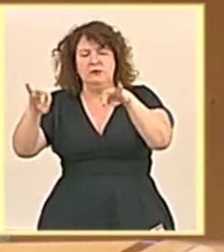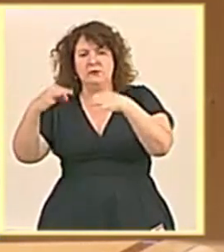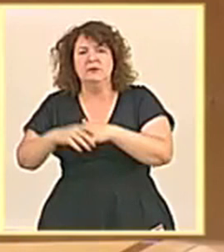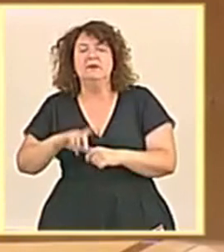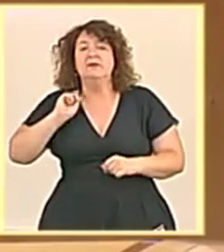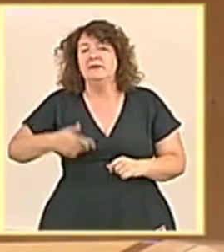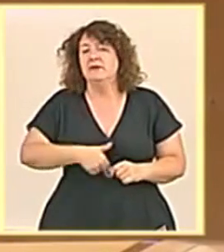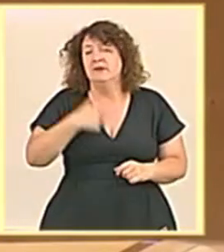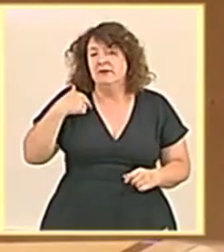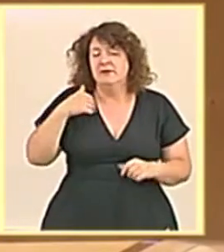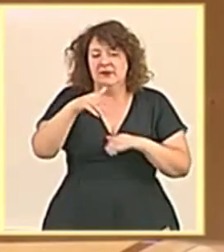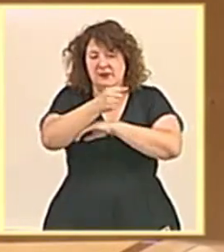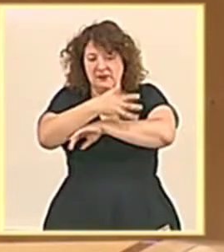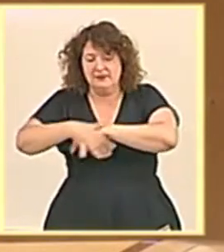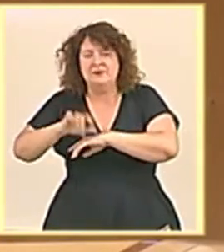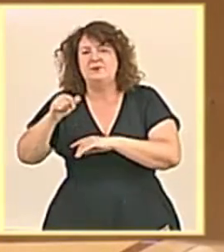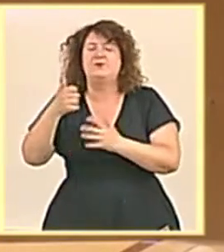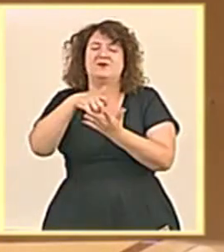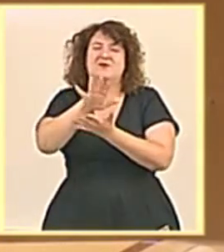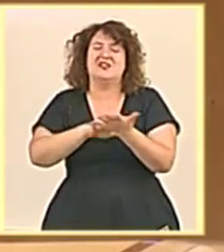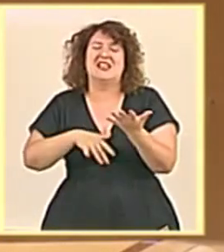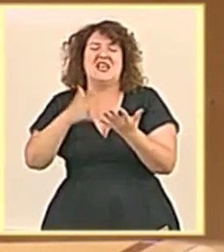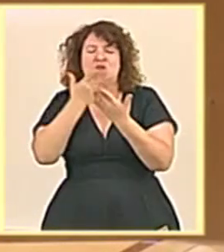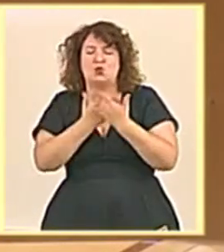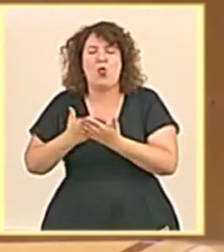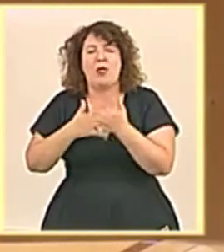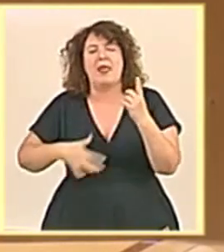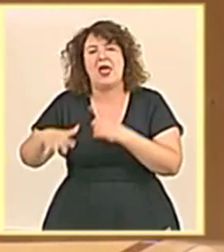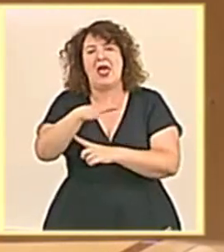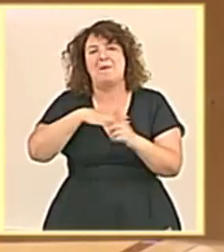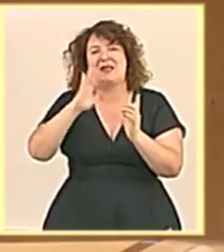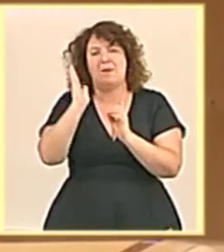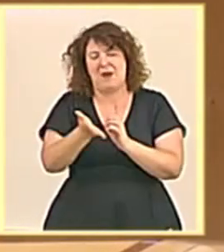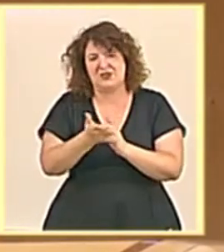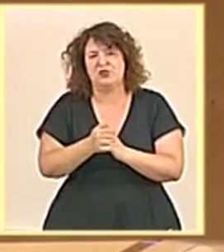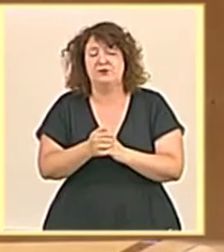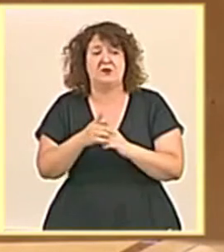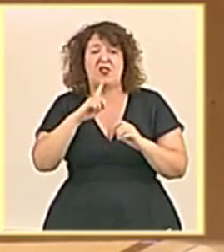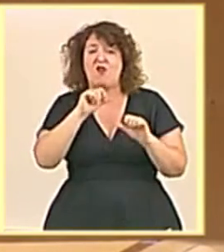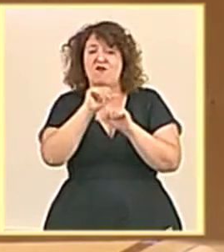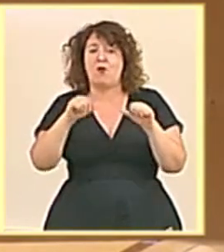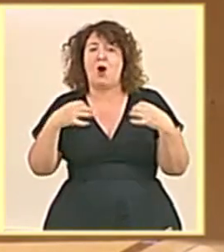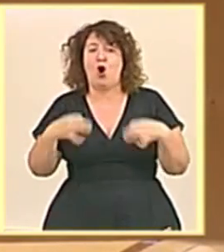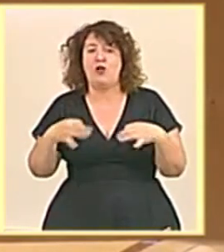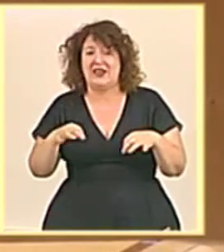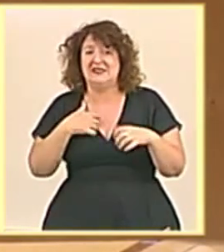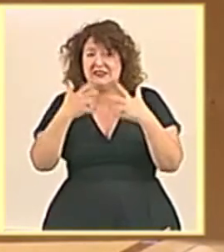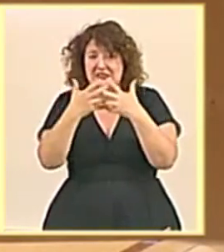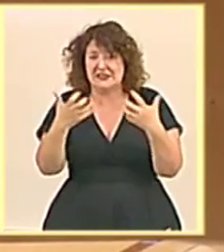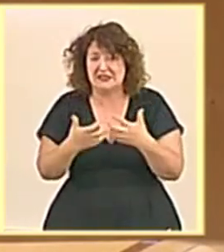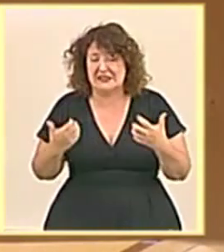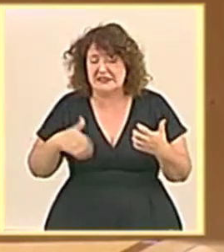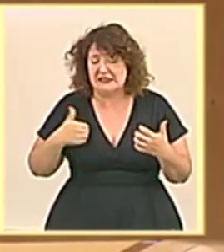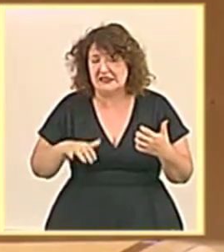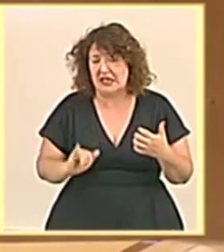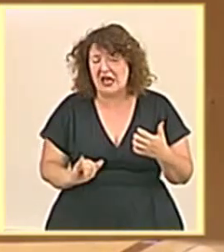Dirección General de la Costa contrató la redacción del estudio de impacto ambiental para su tramitación por procedimiento ordinario, que se encuentra redactado en